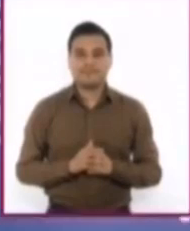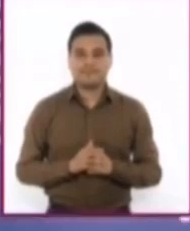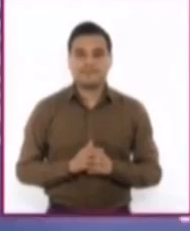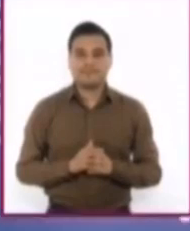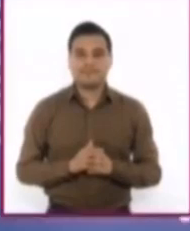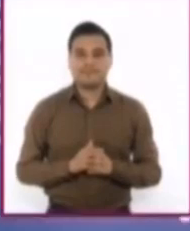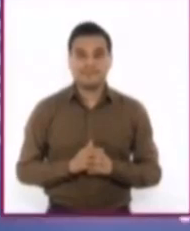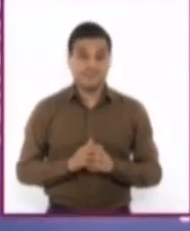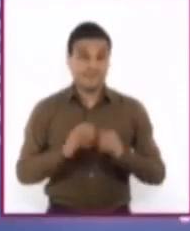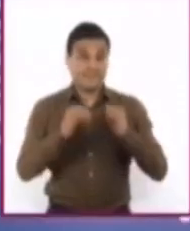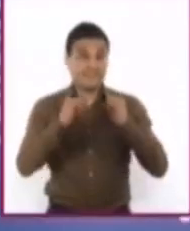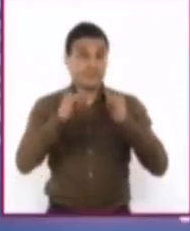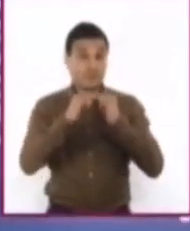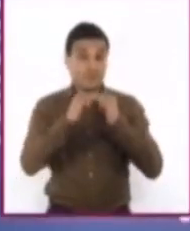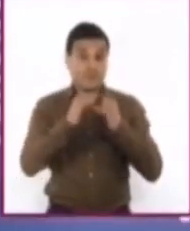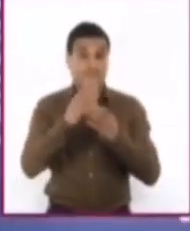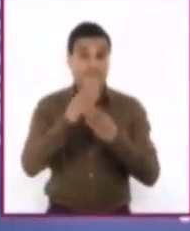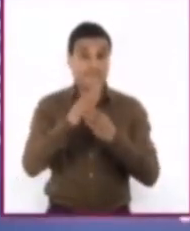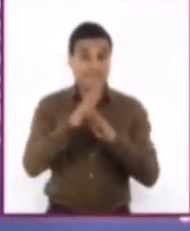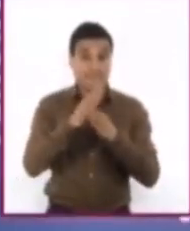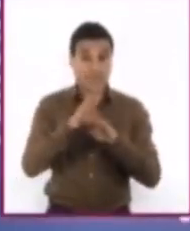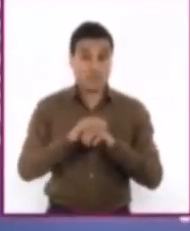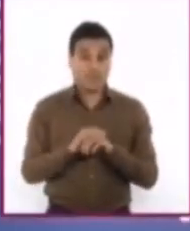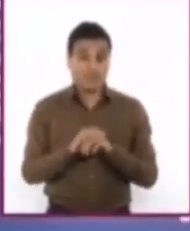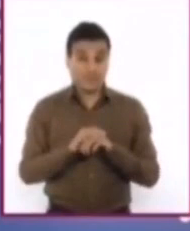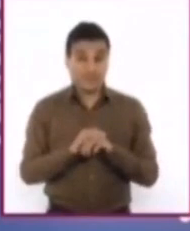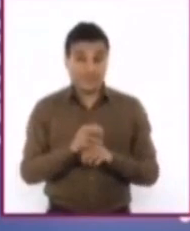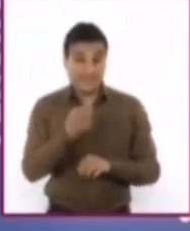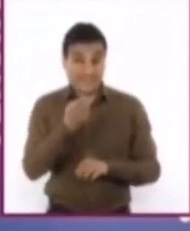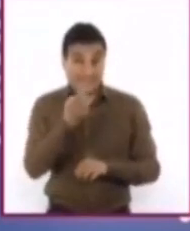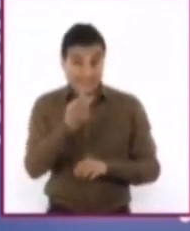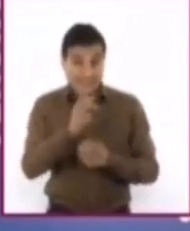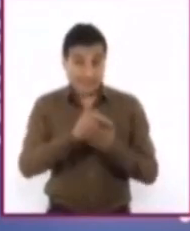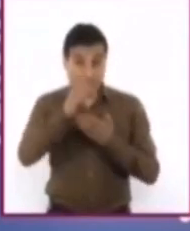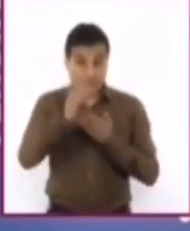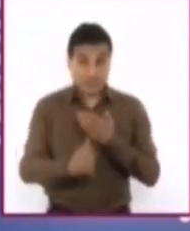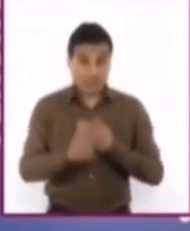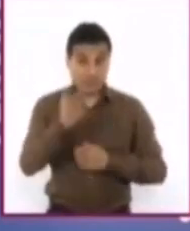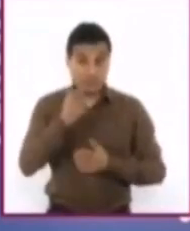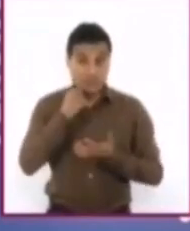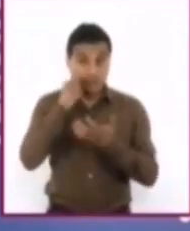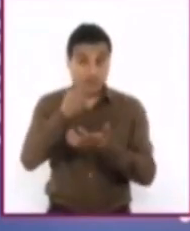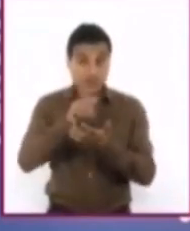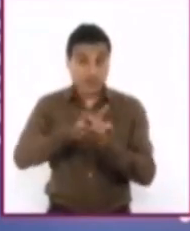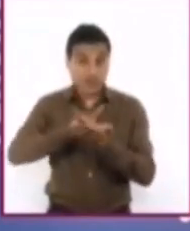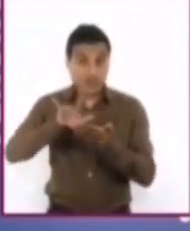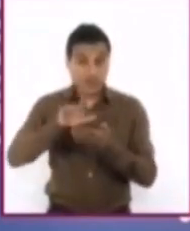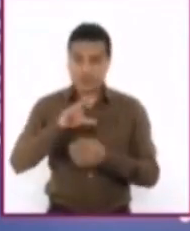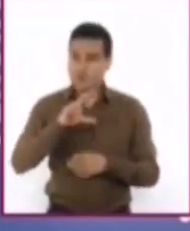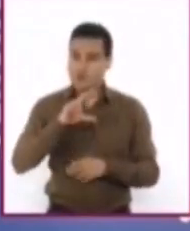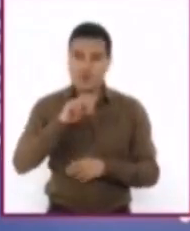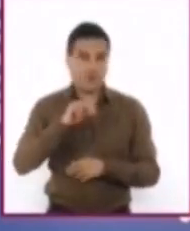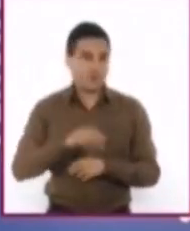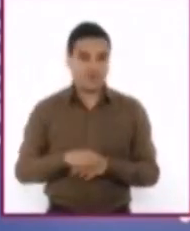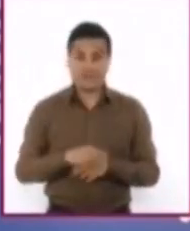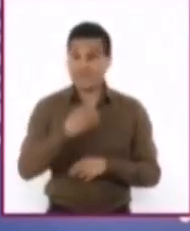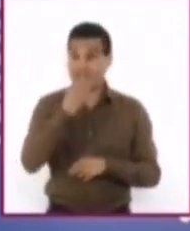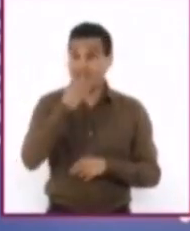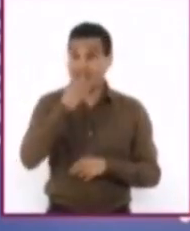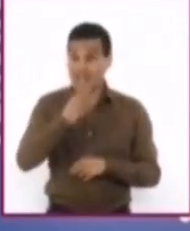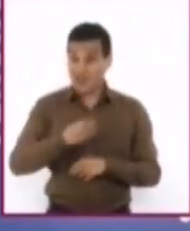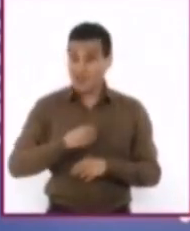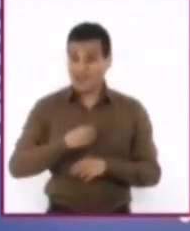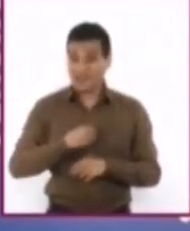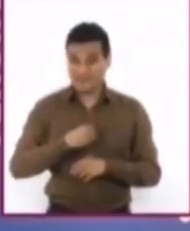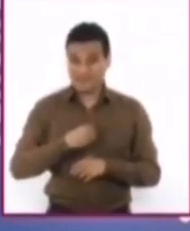Las instituciones bancarias no financiarán este tipo de proyectos, por más que haya una insistencia para ellos